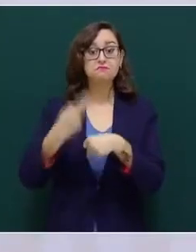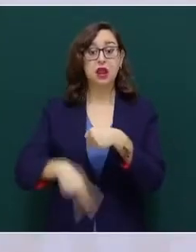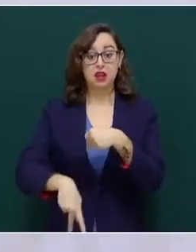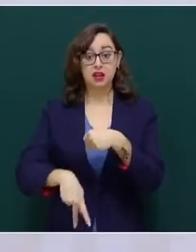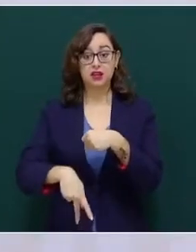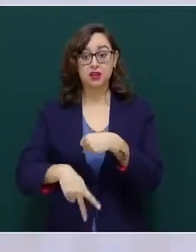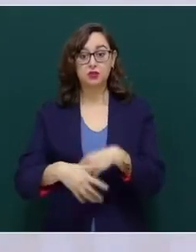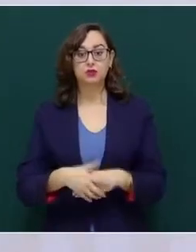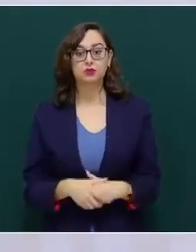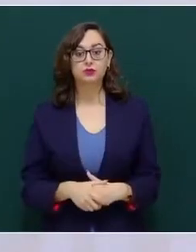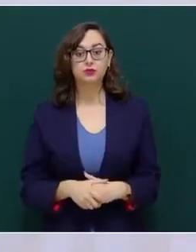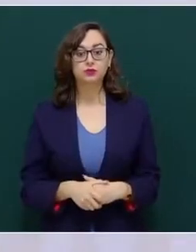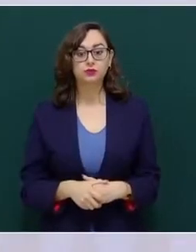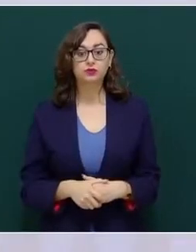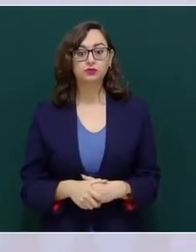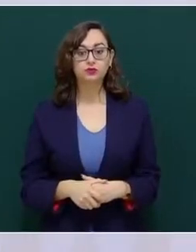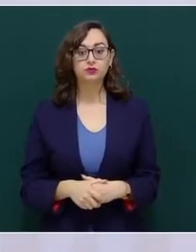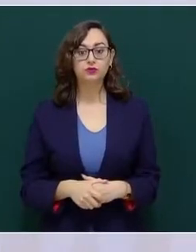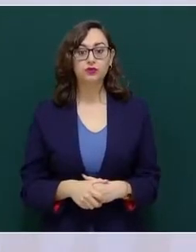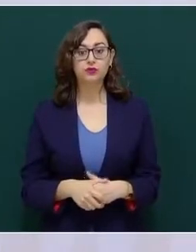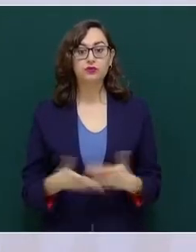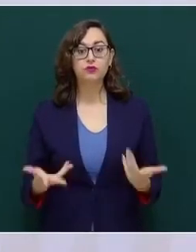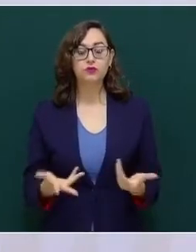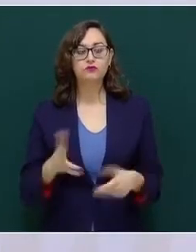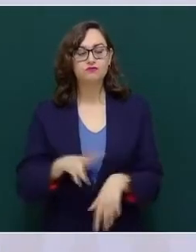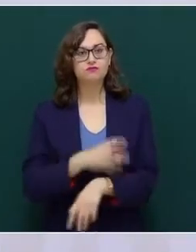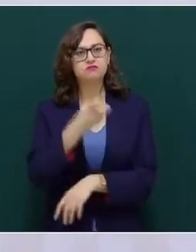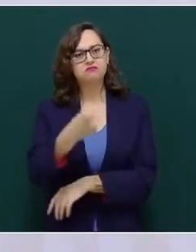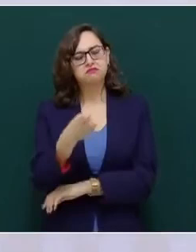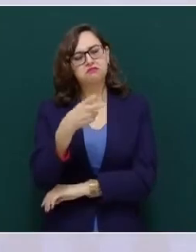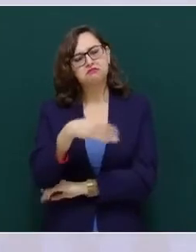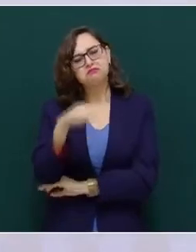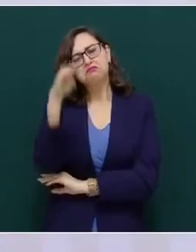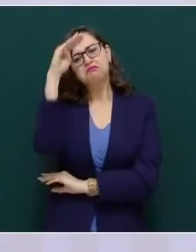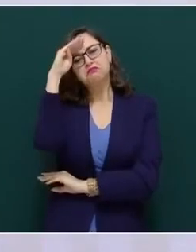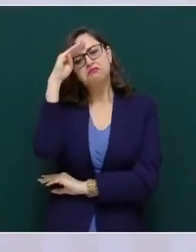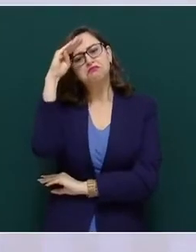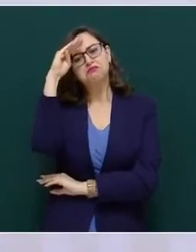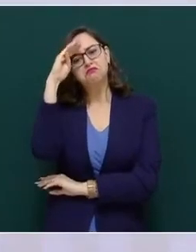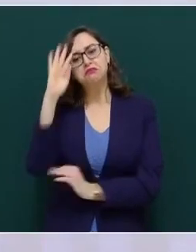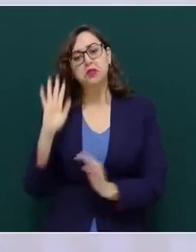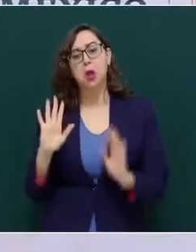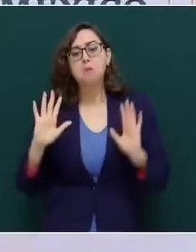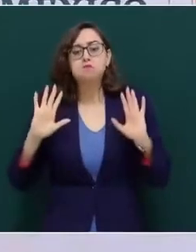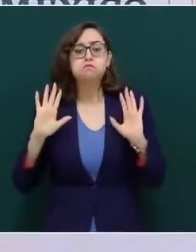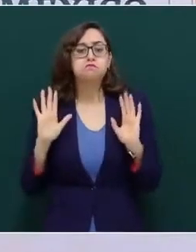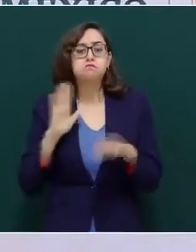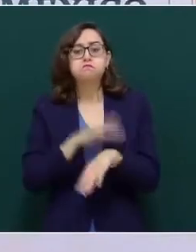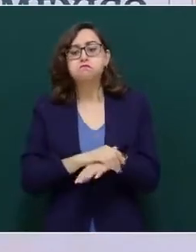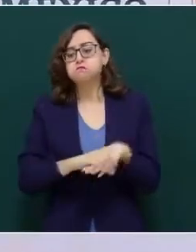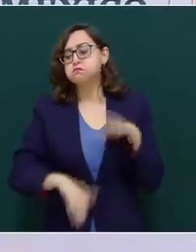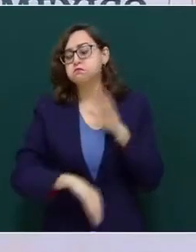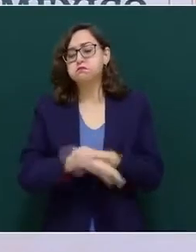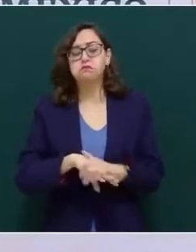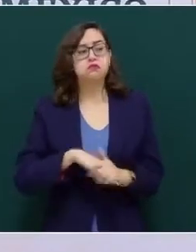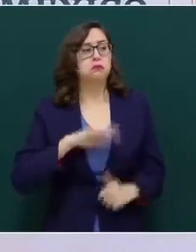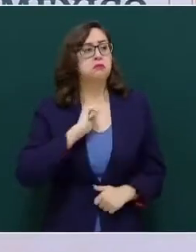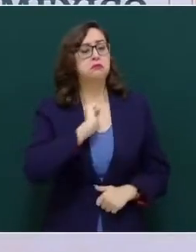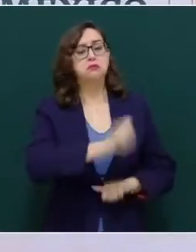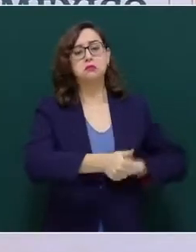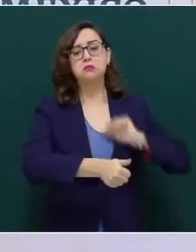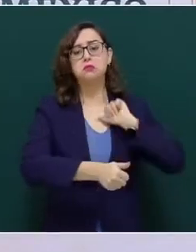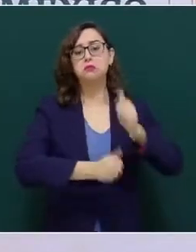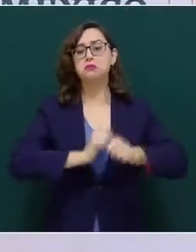Podría suponerse de manera simplista que corresponde a cada nación asumir su responsabilidad,